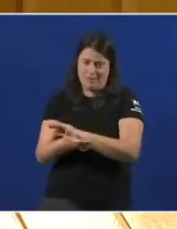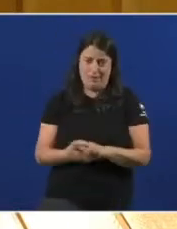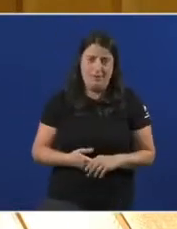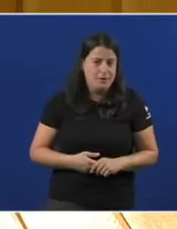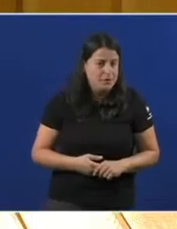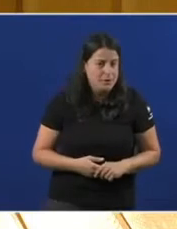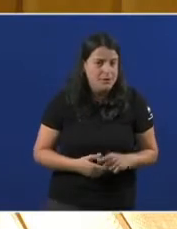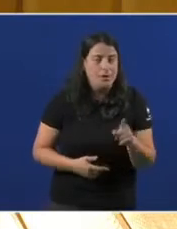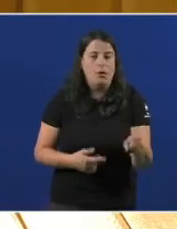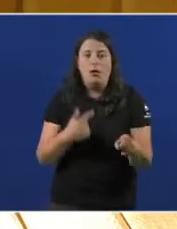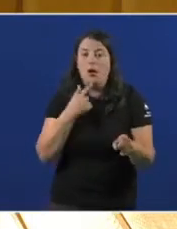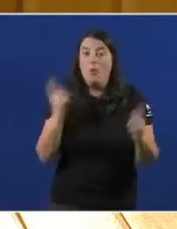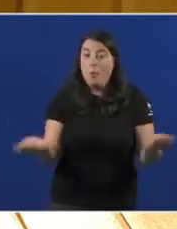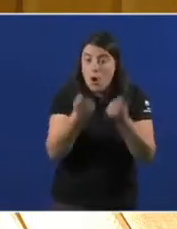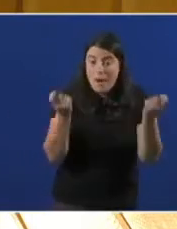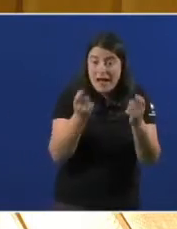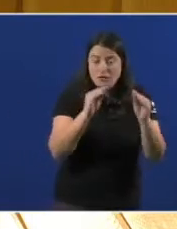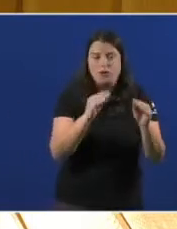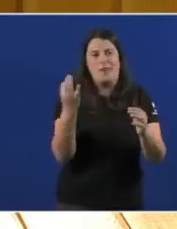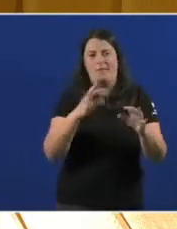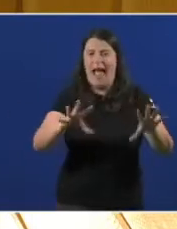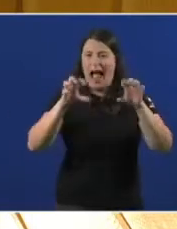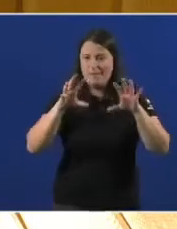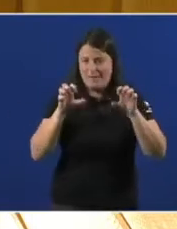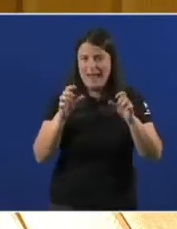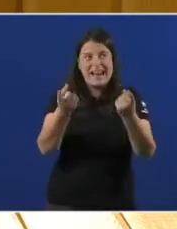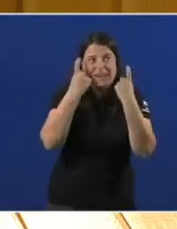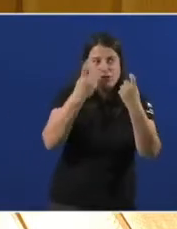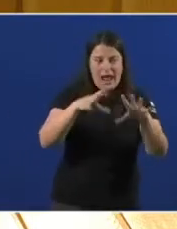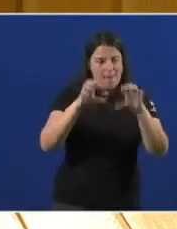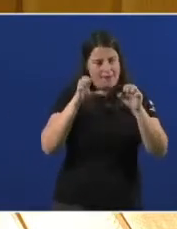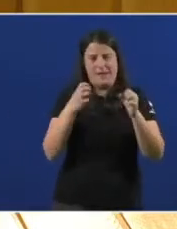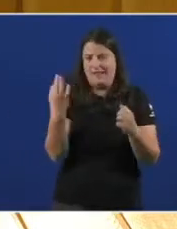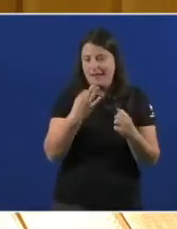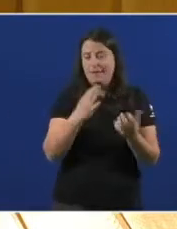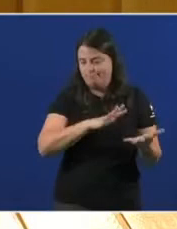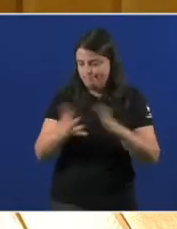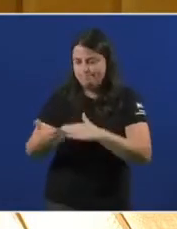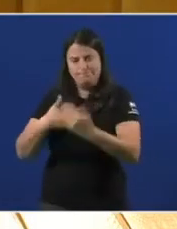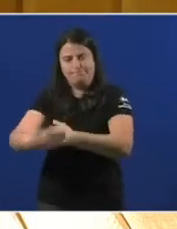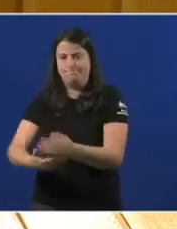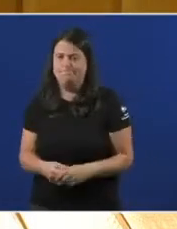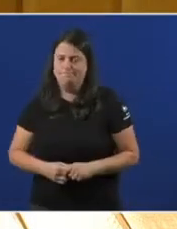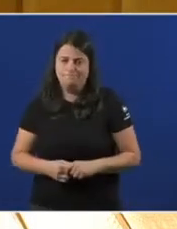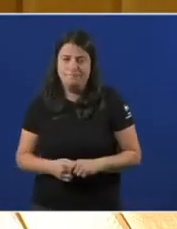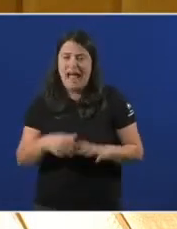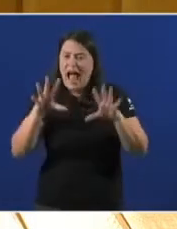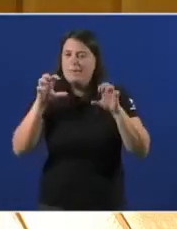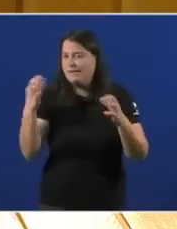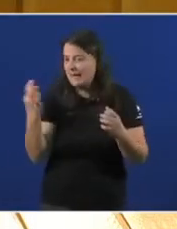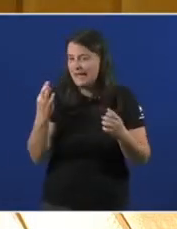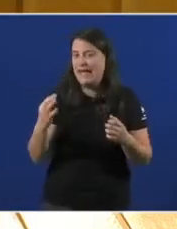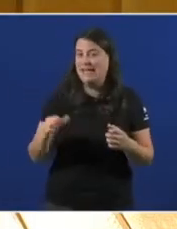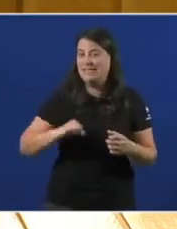propaganda. Aprenda as leccións que nos deis a esta pandemia e actúe en consecuencia. Aprenda que a sanidade